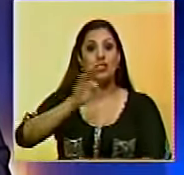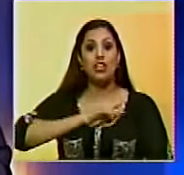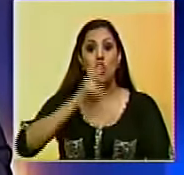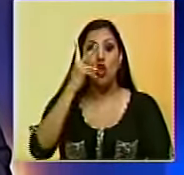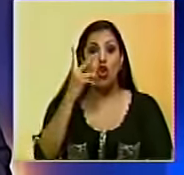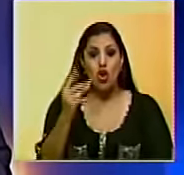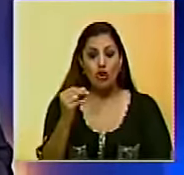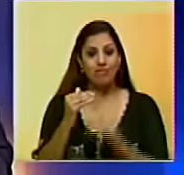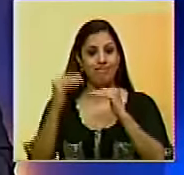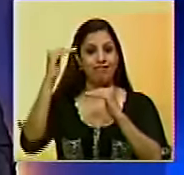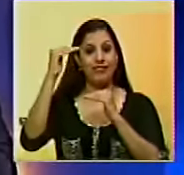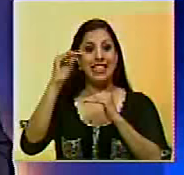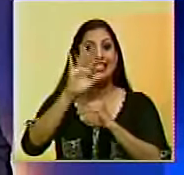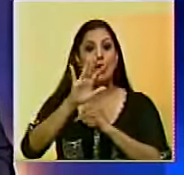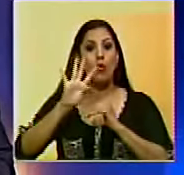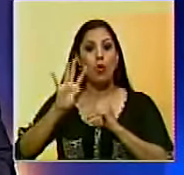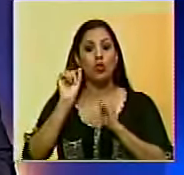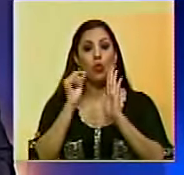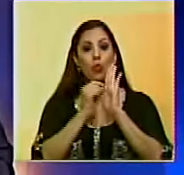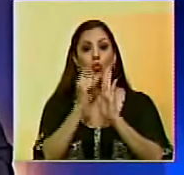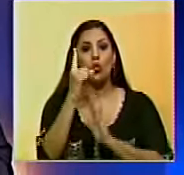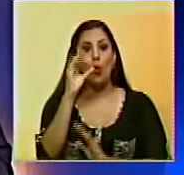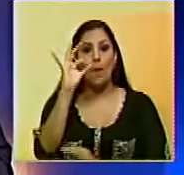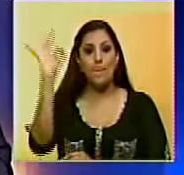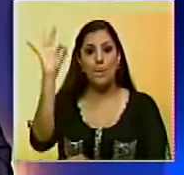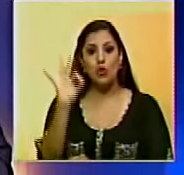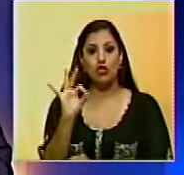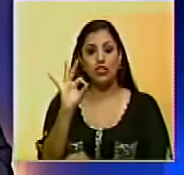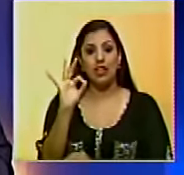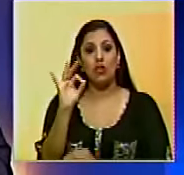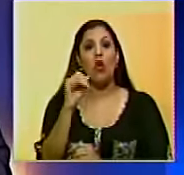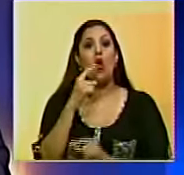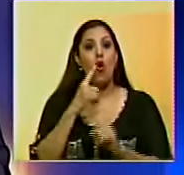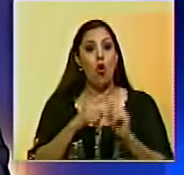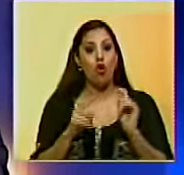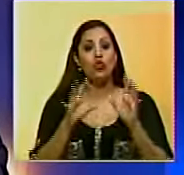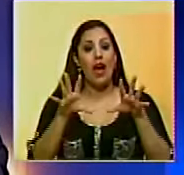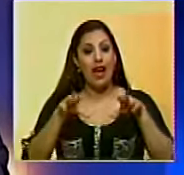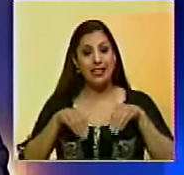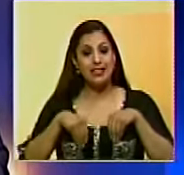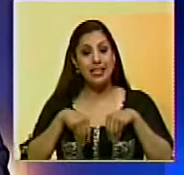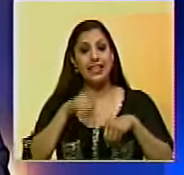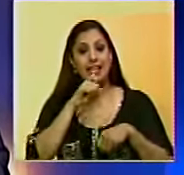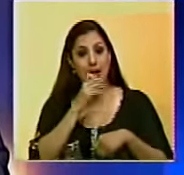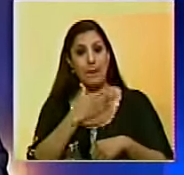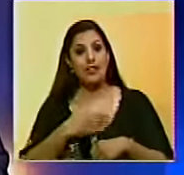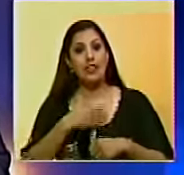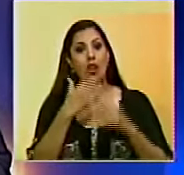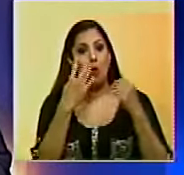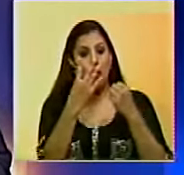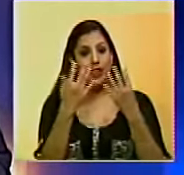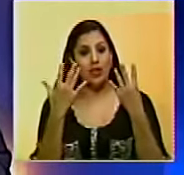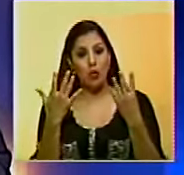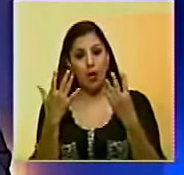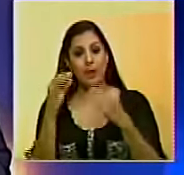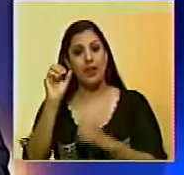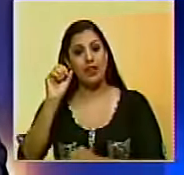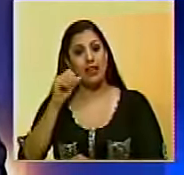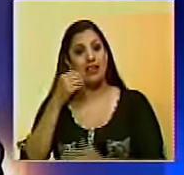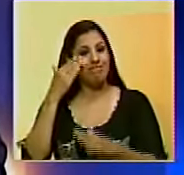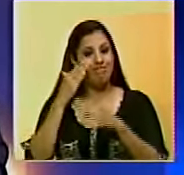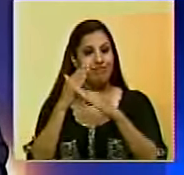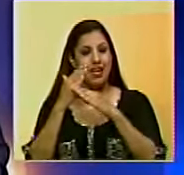del no se impone con un 54.1% frente al 45.99% del sí, lo que